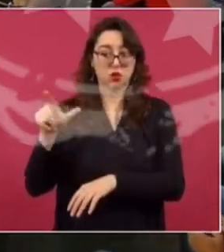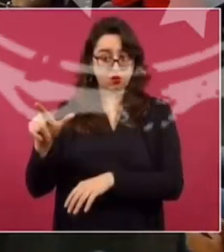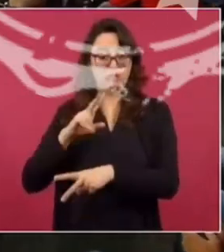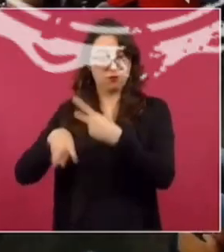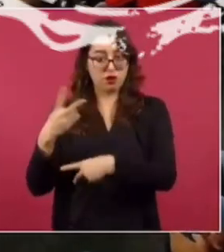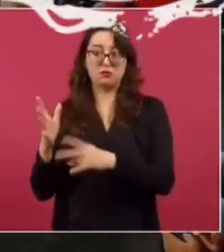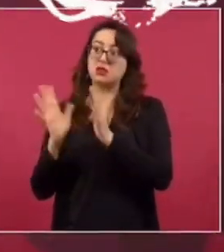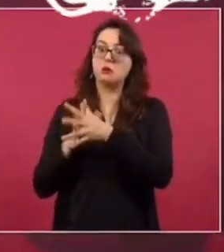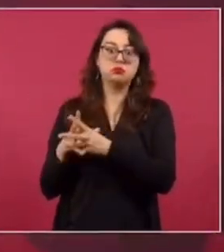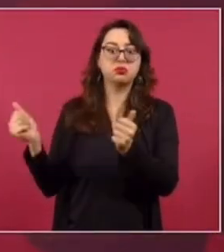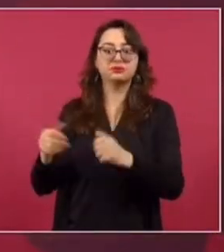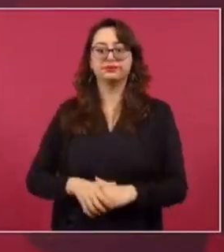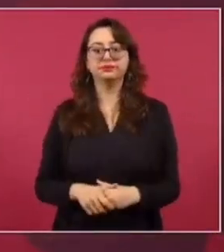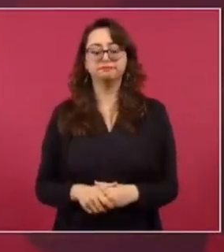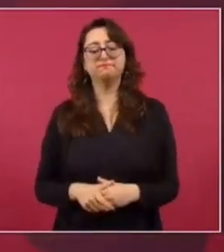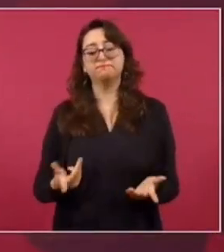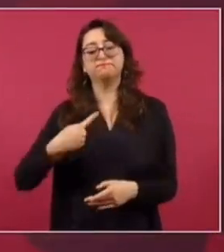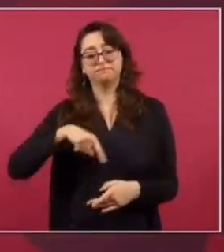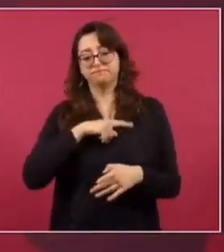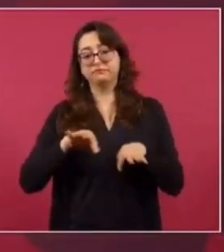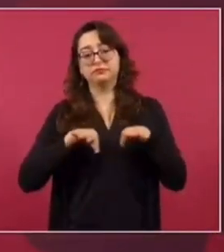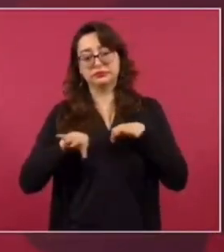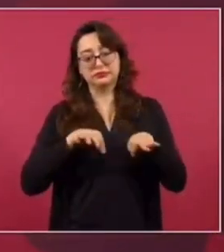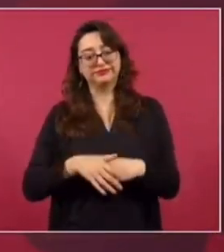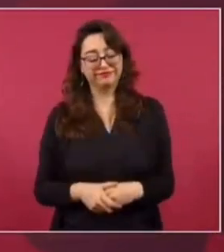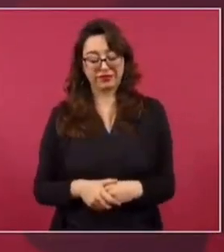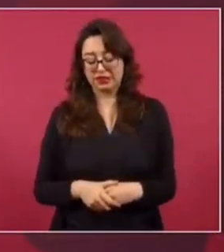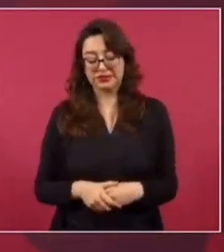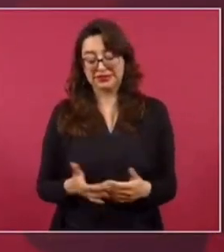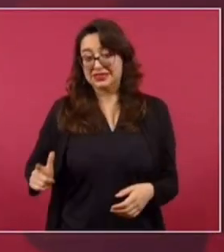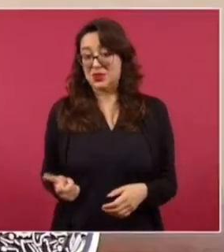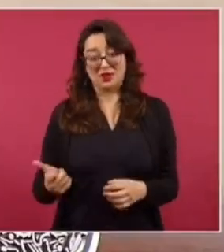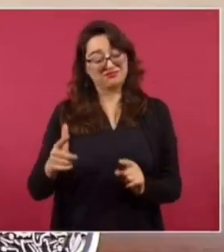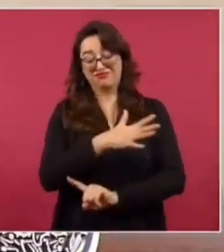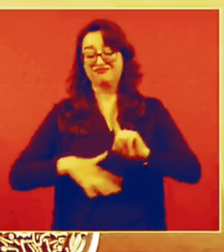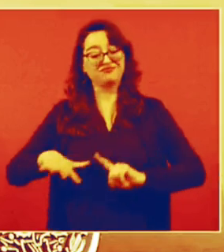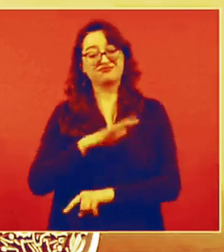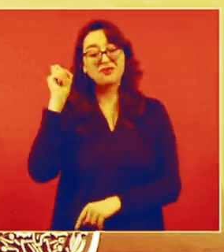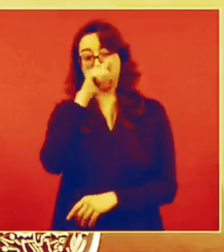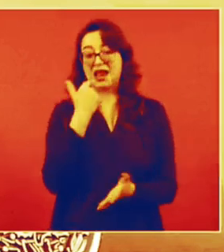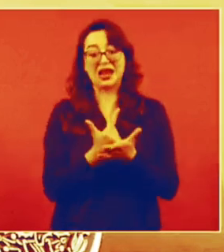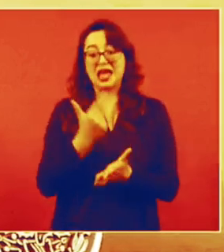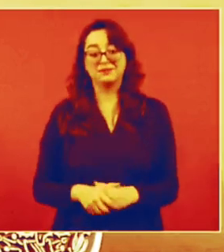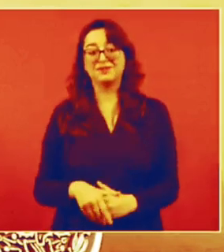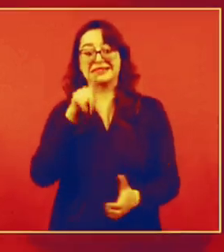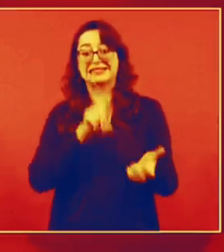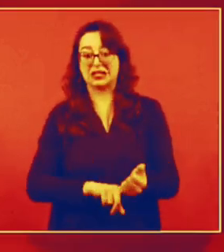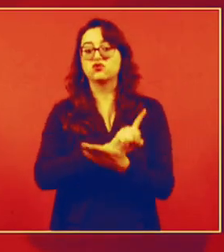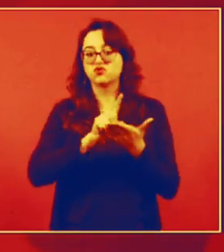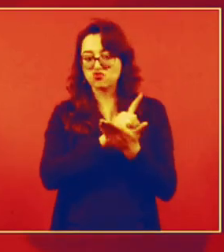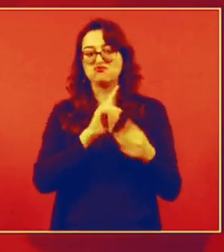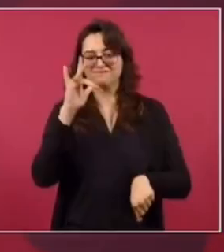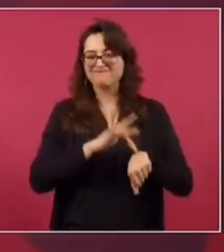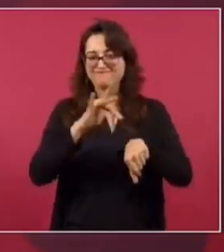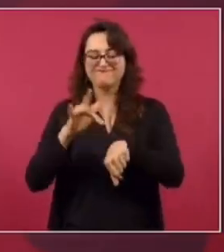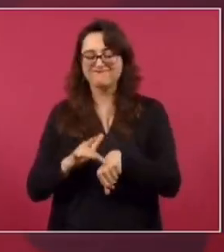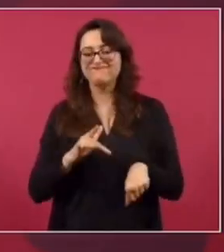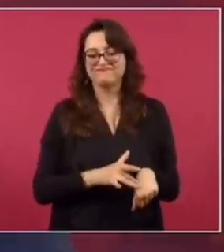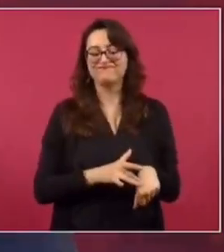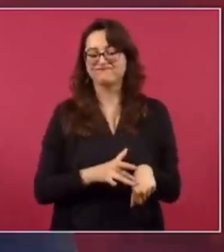Estamos trabajando en eso, en Guanajuato, estamos trabajando, es una situación grave que tiene que ver con el consumo de droga.